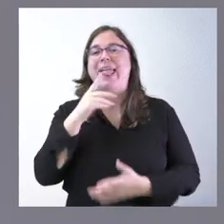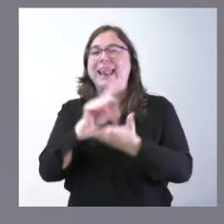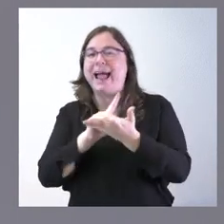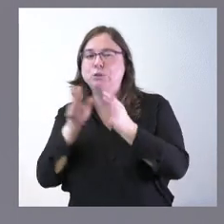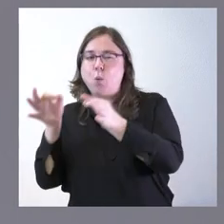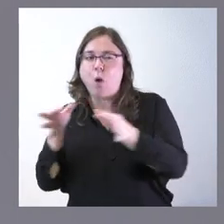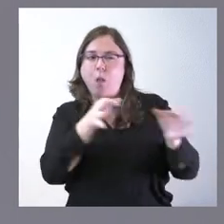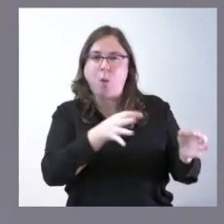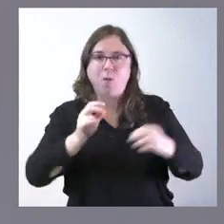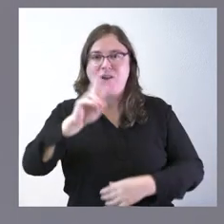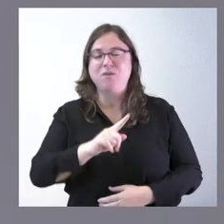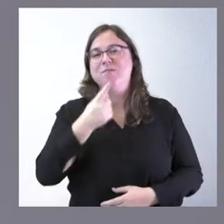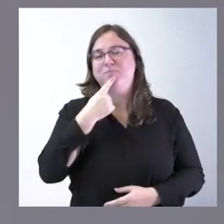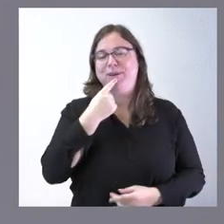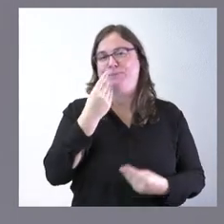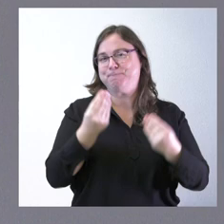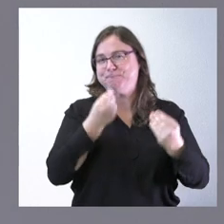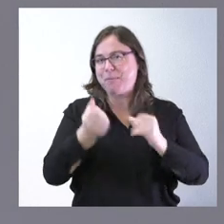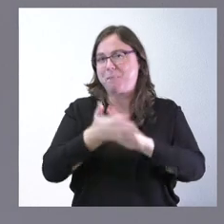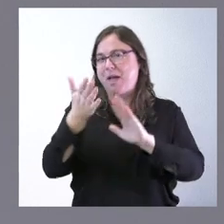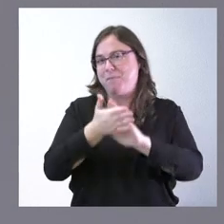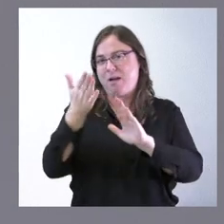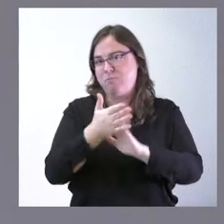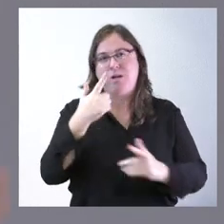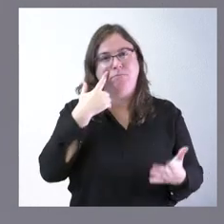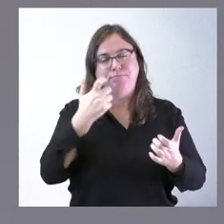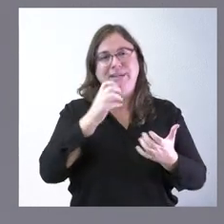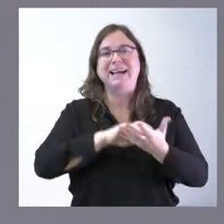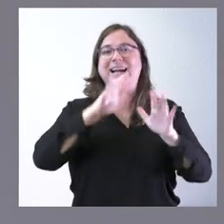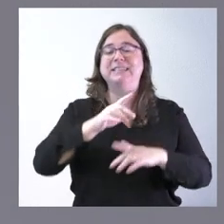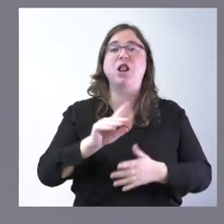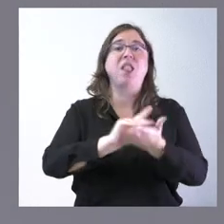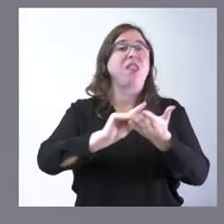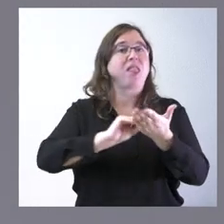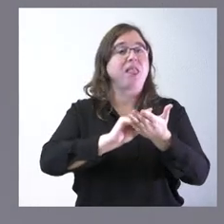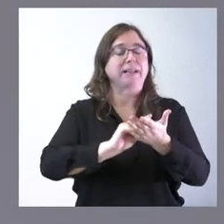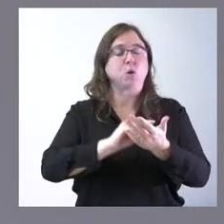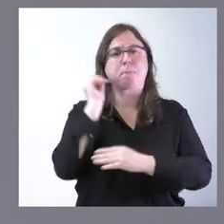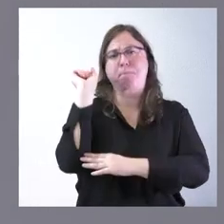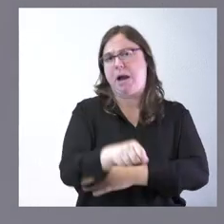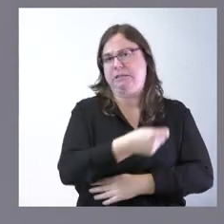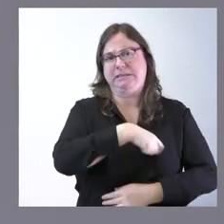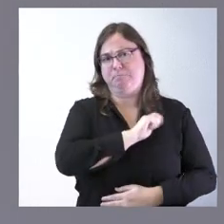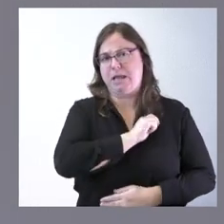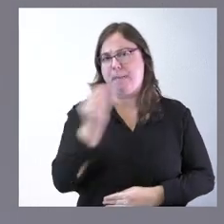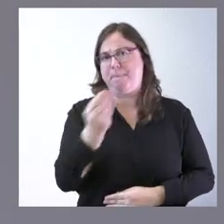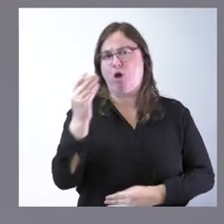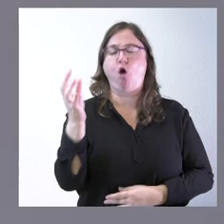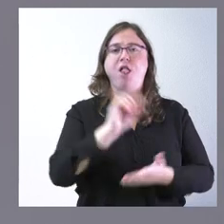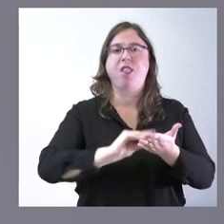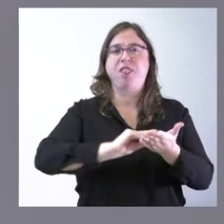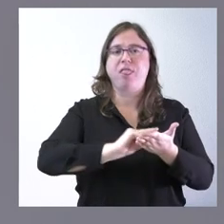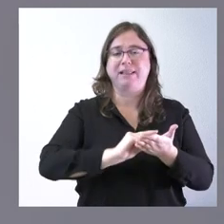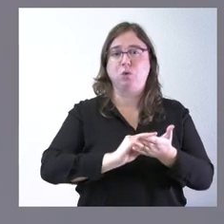las mismas sí que miden una tendencia que Castilla y León tienen unos datos interanuales mejores que la media española pero también apreciamos un deterioro en los